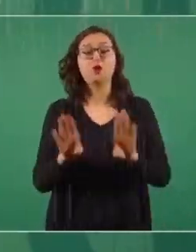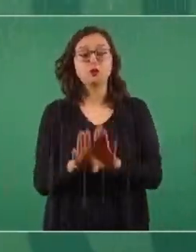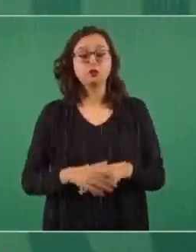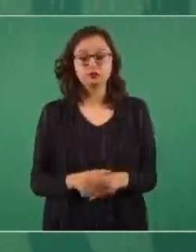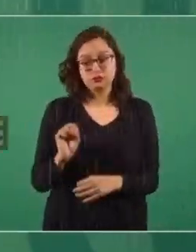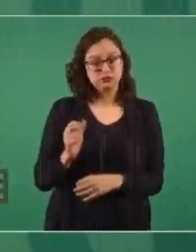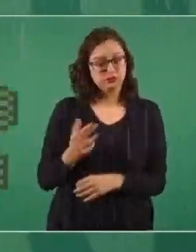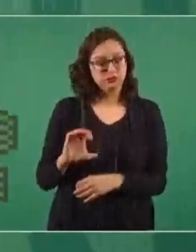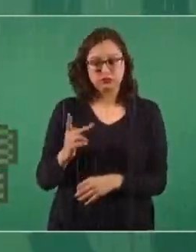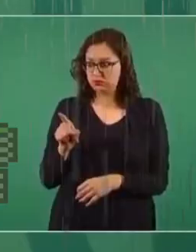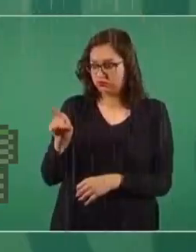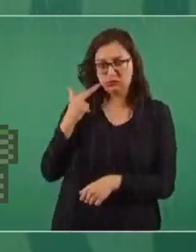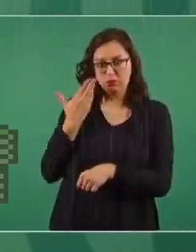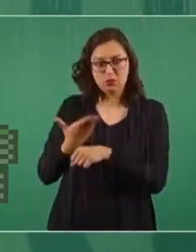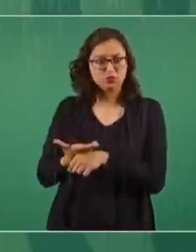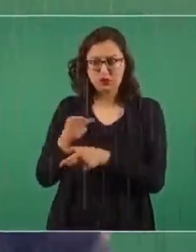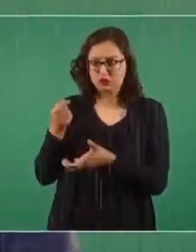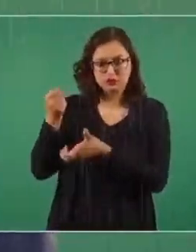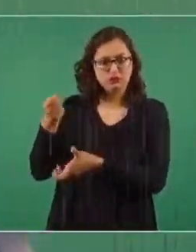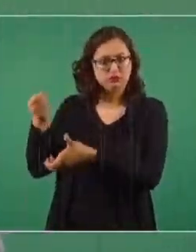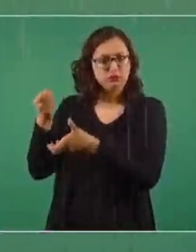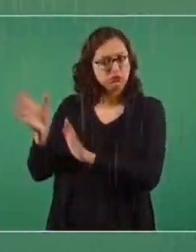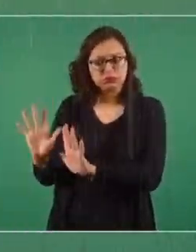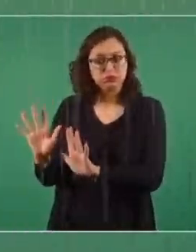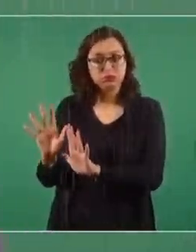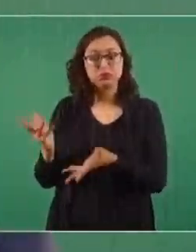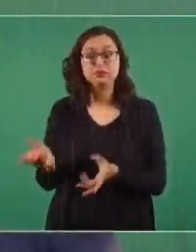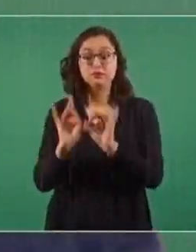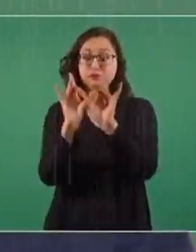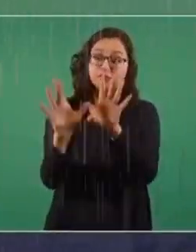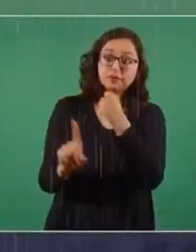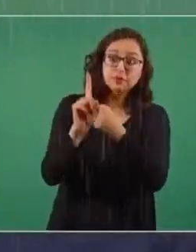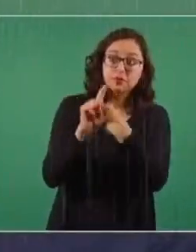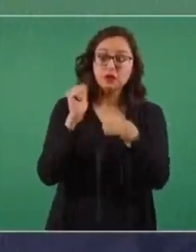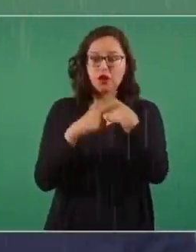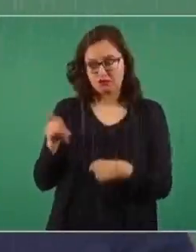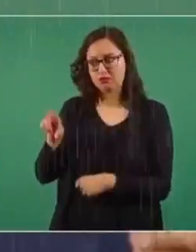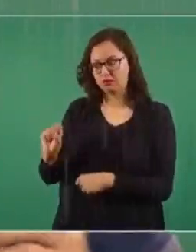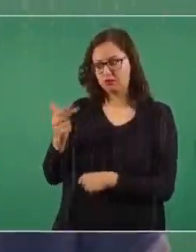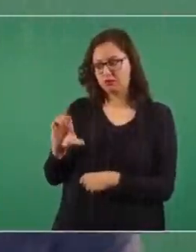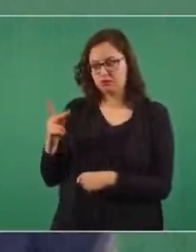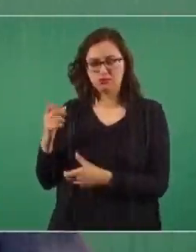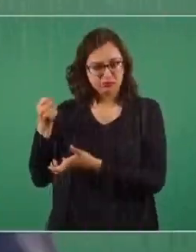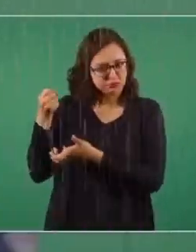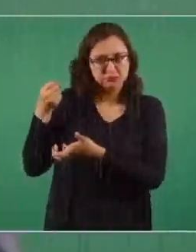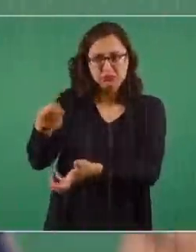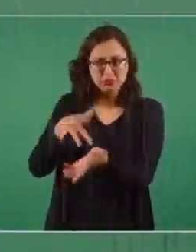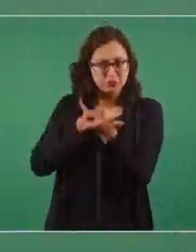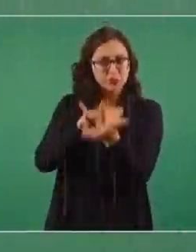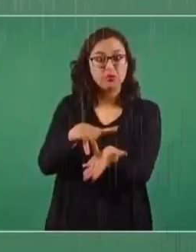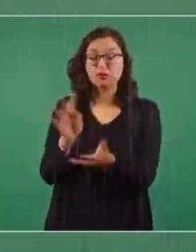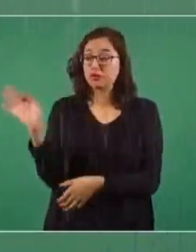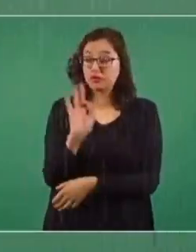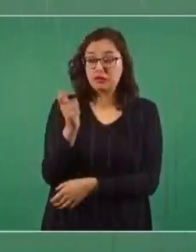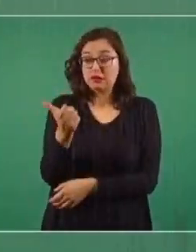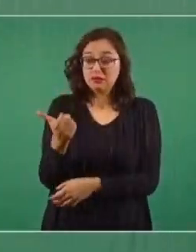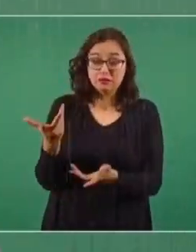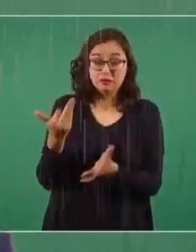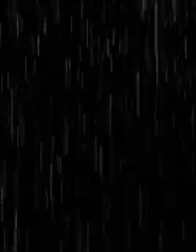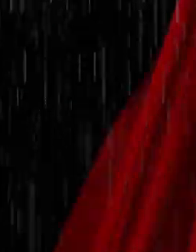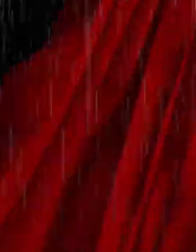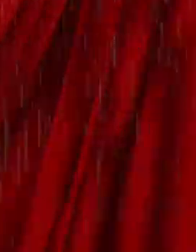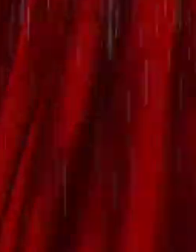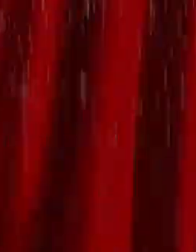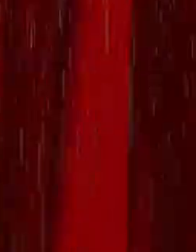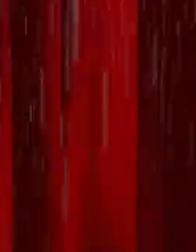maneja Hacienda y si se necesita, se utiliza y si no alcanzan esos fondos se amplían los presupuestos para las dependencias.